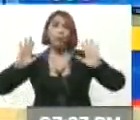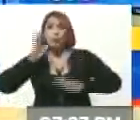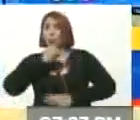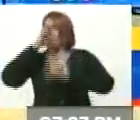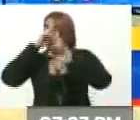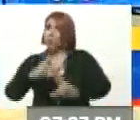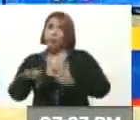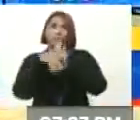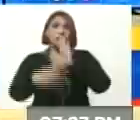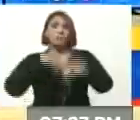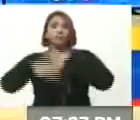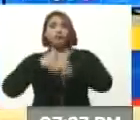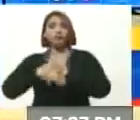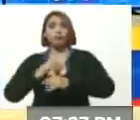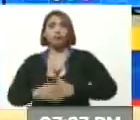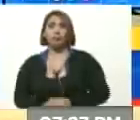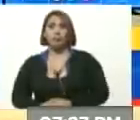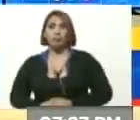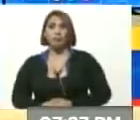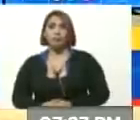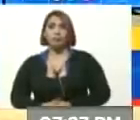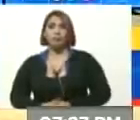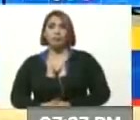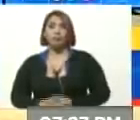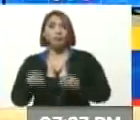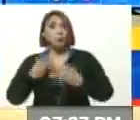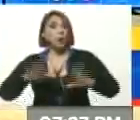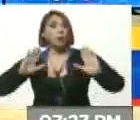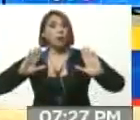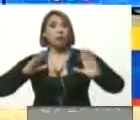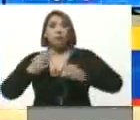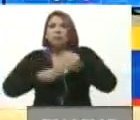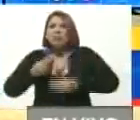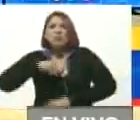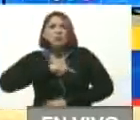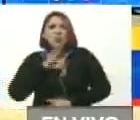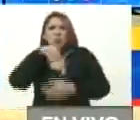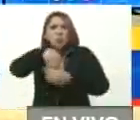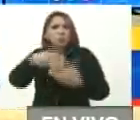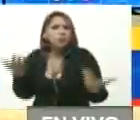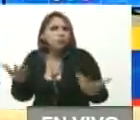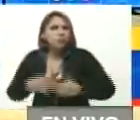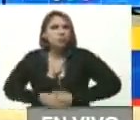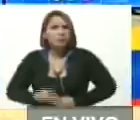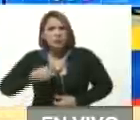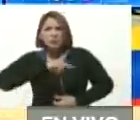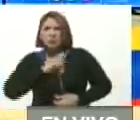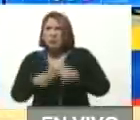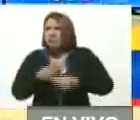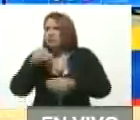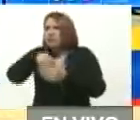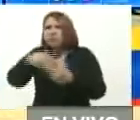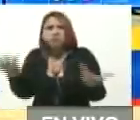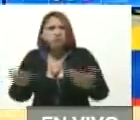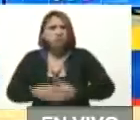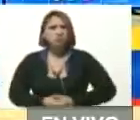respeto al derecho internacional, bueno, ¿qué hacemos nosotros ahí? ¿Qué hacemos nosotros ahí?